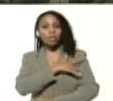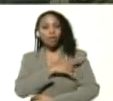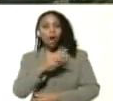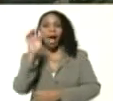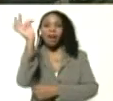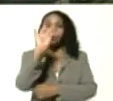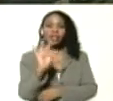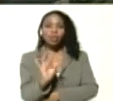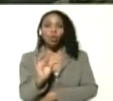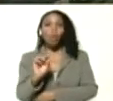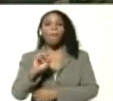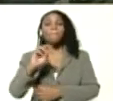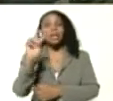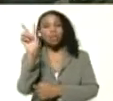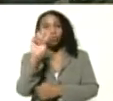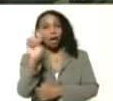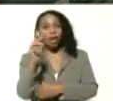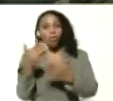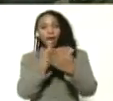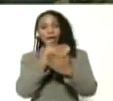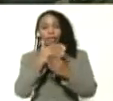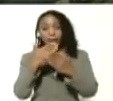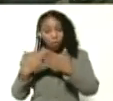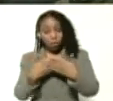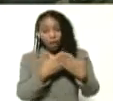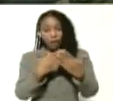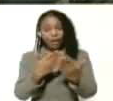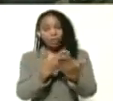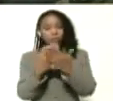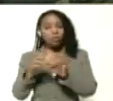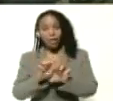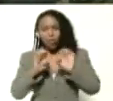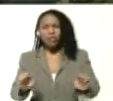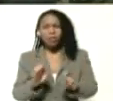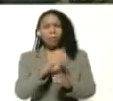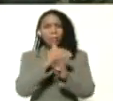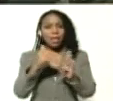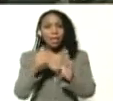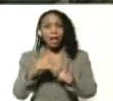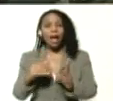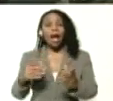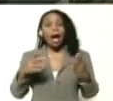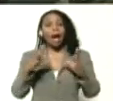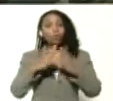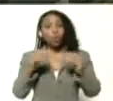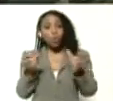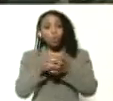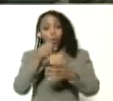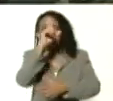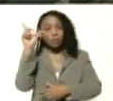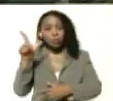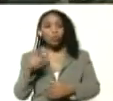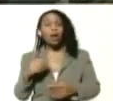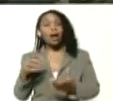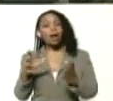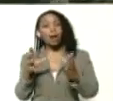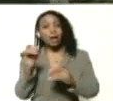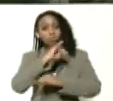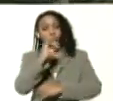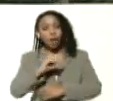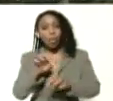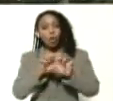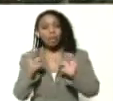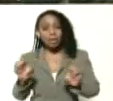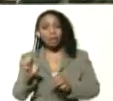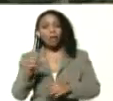la Federación Venezolana, de Estudiantes de Educación Media, a la Juventud, del PSU, a todas las zonas educativas, rectores, gobernadores, alcaldes, a